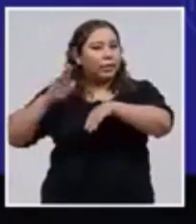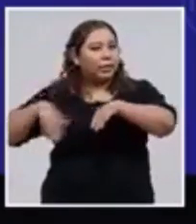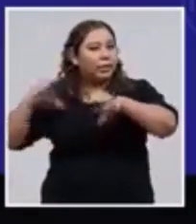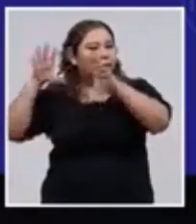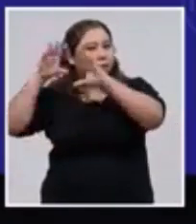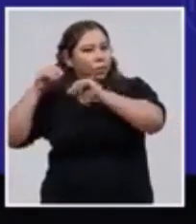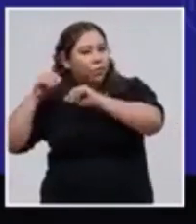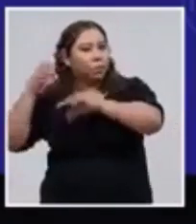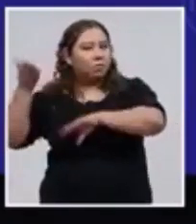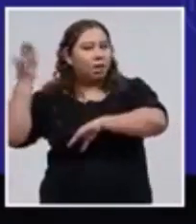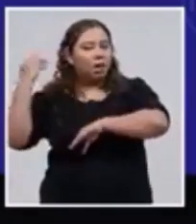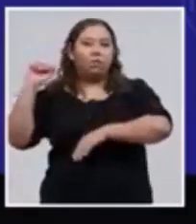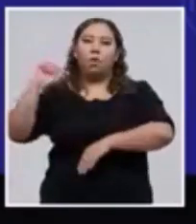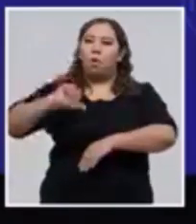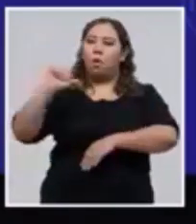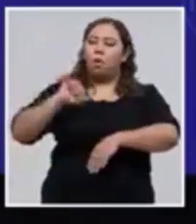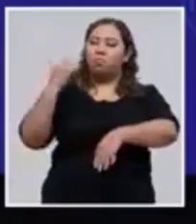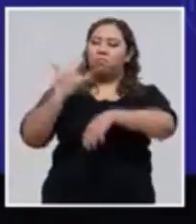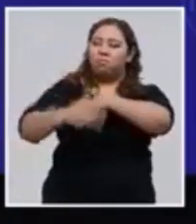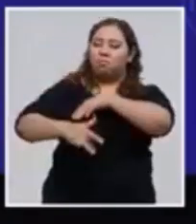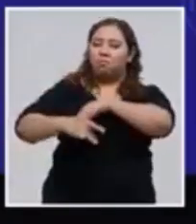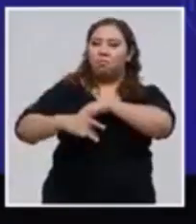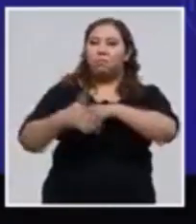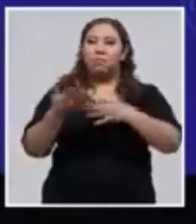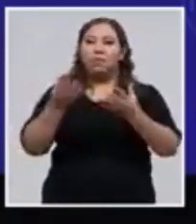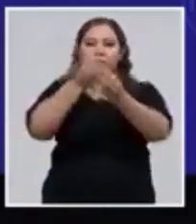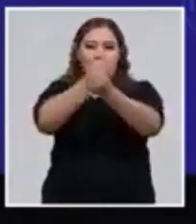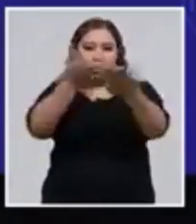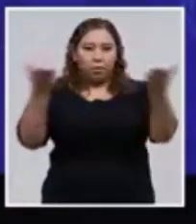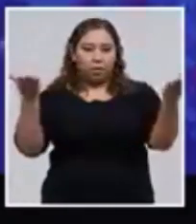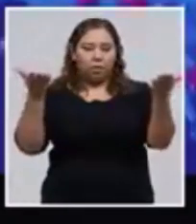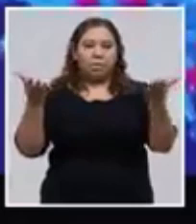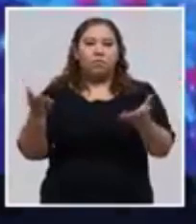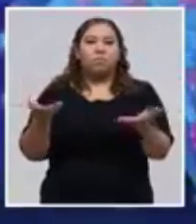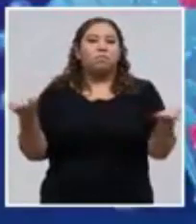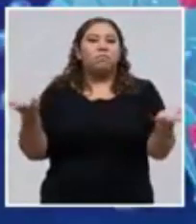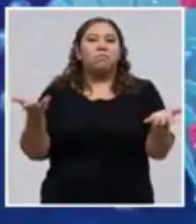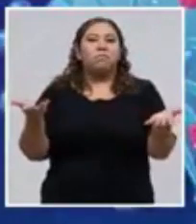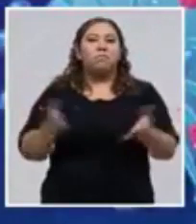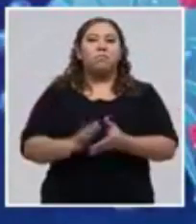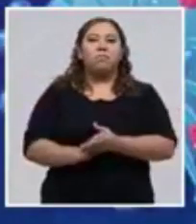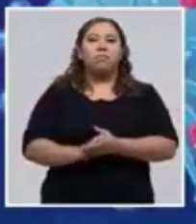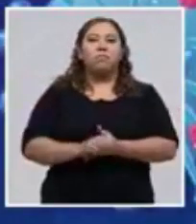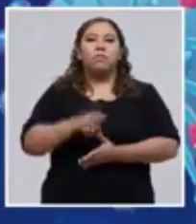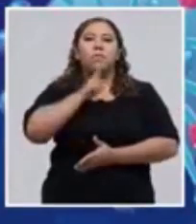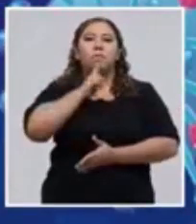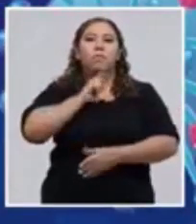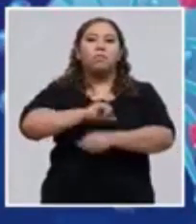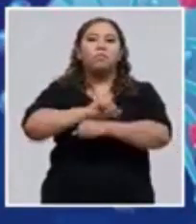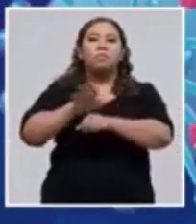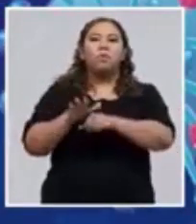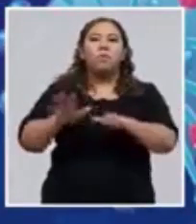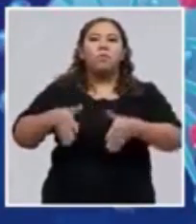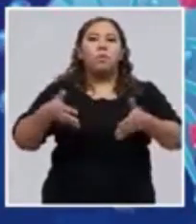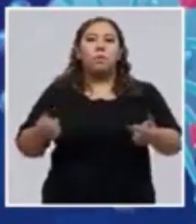un poco más temprano vamos a dar la actualización de coronavirus COVID-19 para nuestro país. Vemos que este día se han realizado